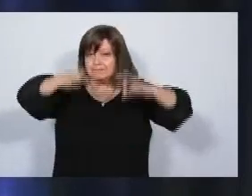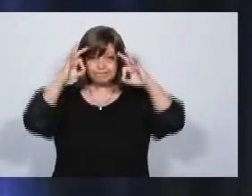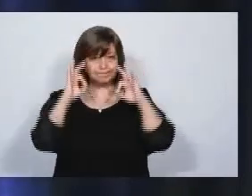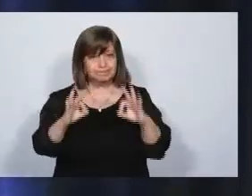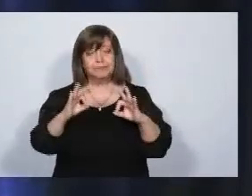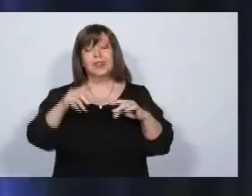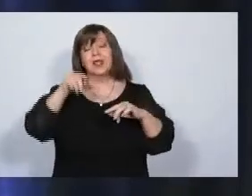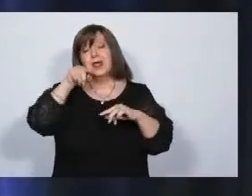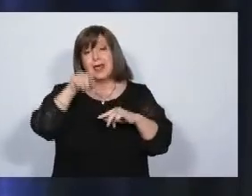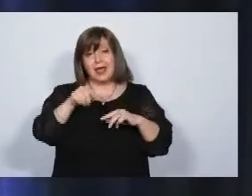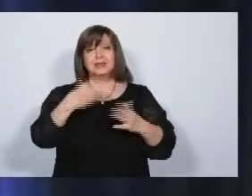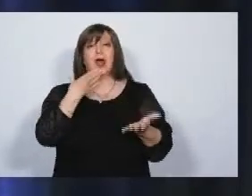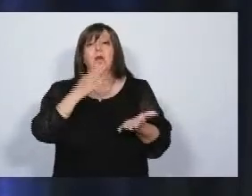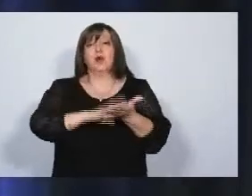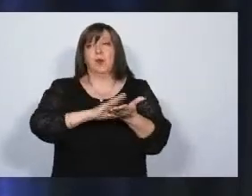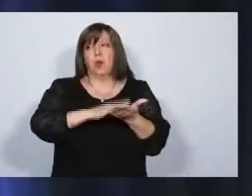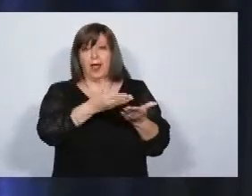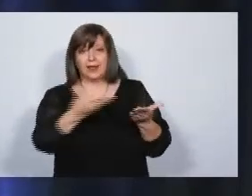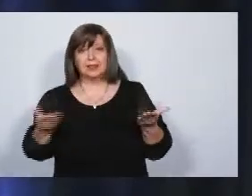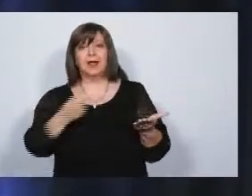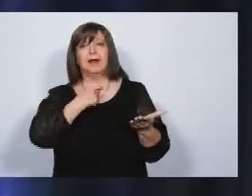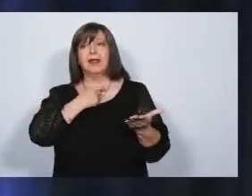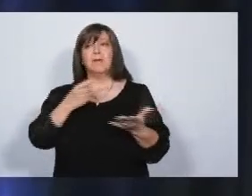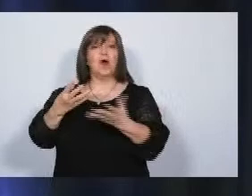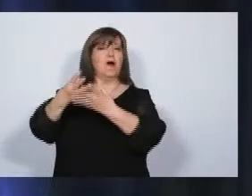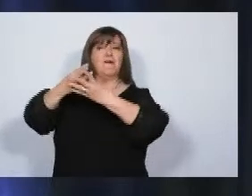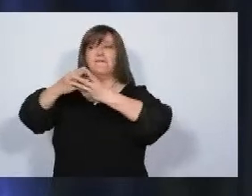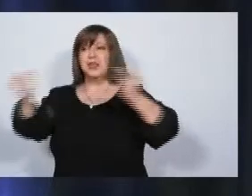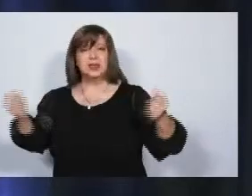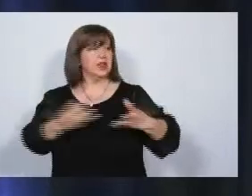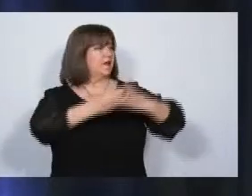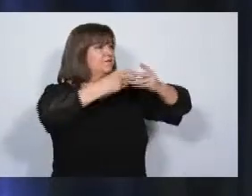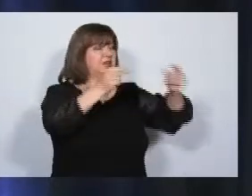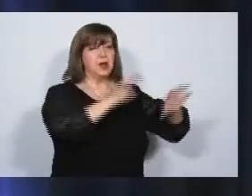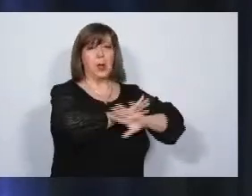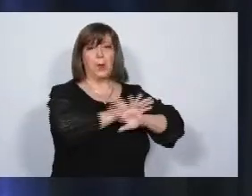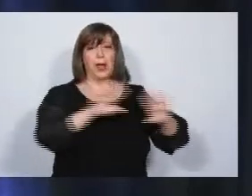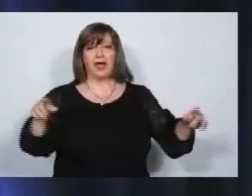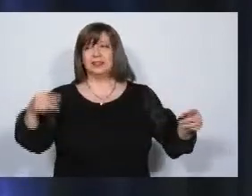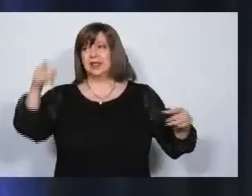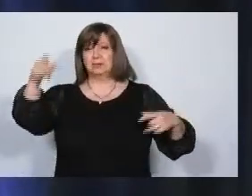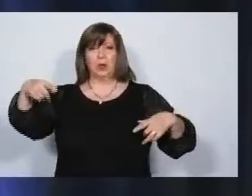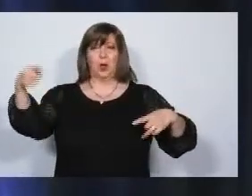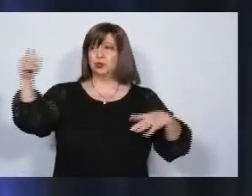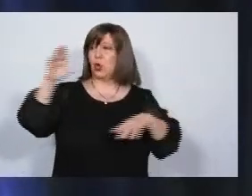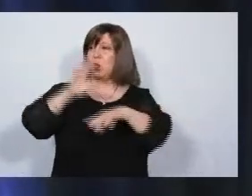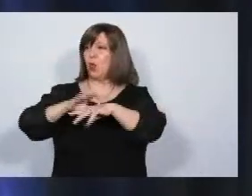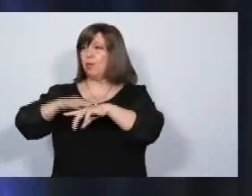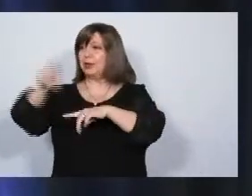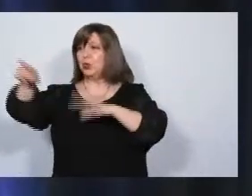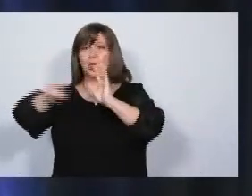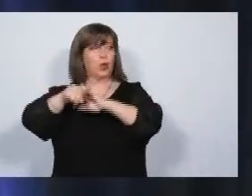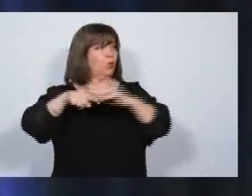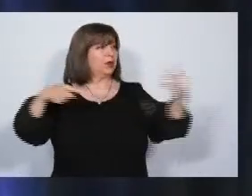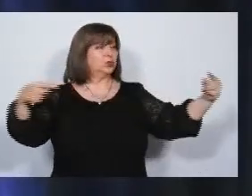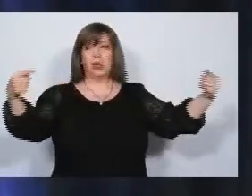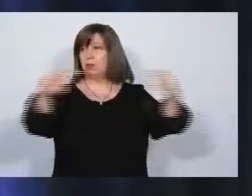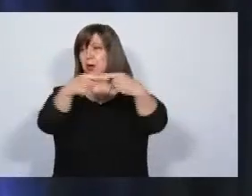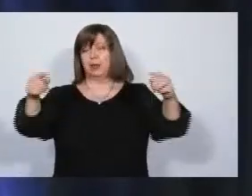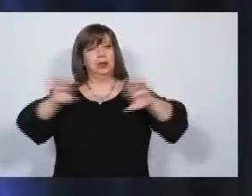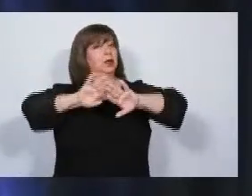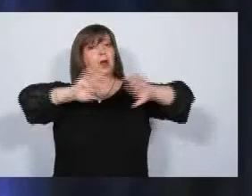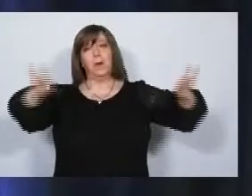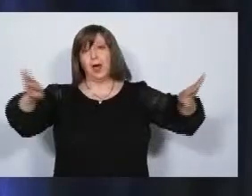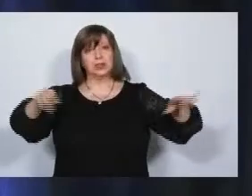Esa es nuestra propuesta. Queremos terminar con las demagogias y acusaciones cruzadas y avanzar en forma decidida para